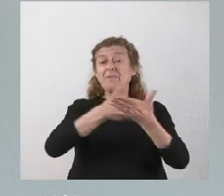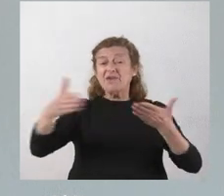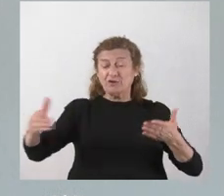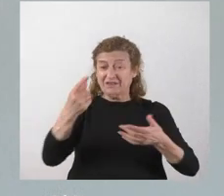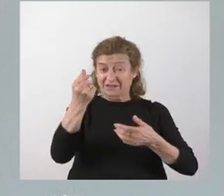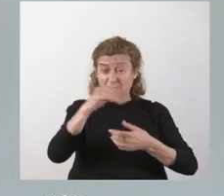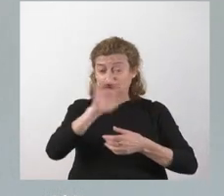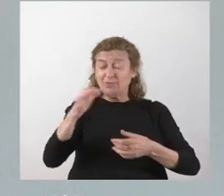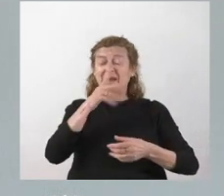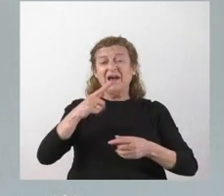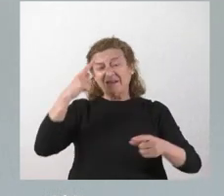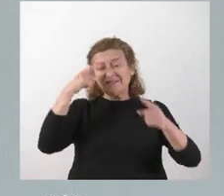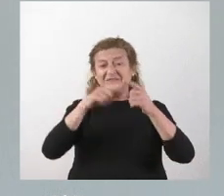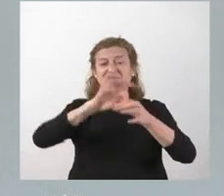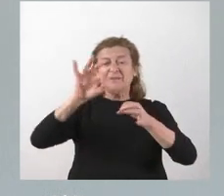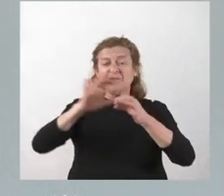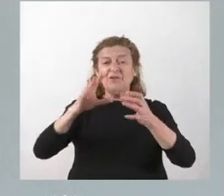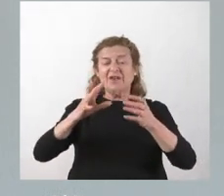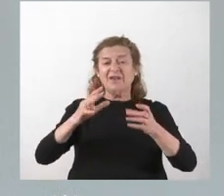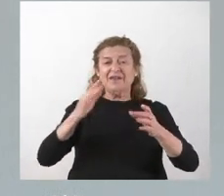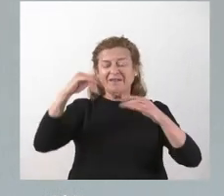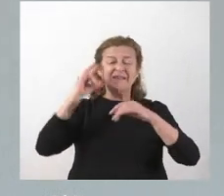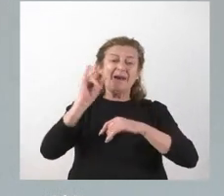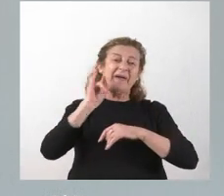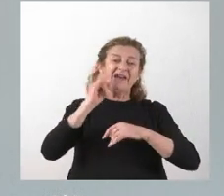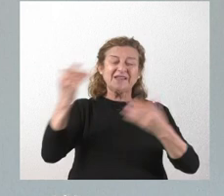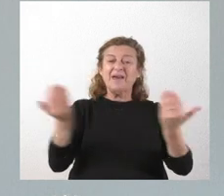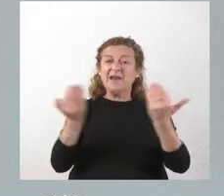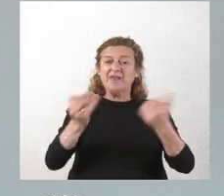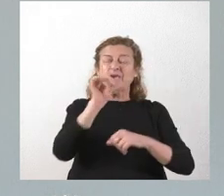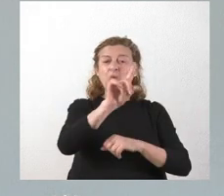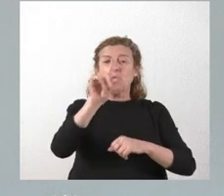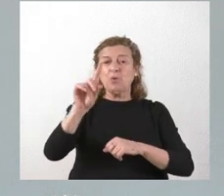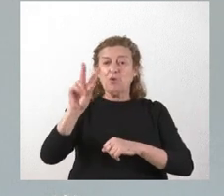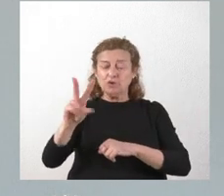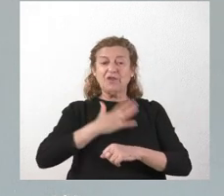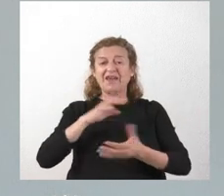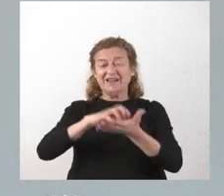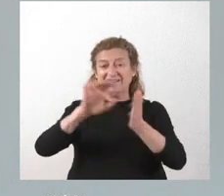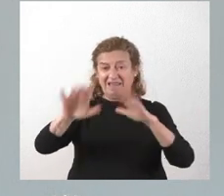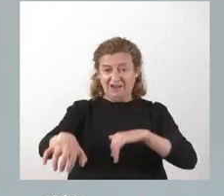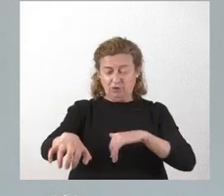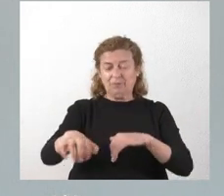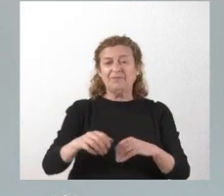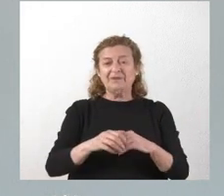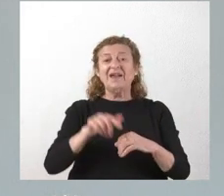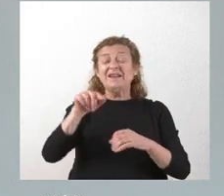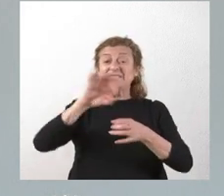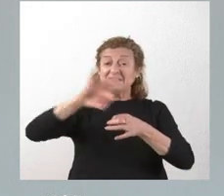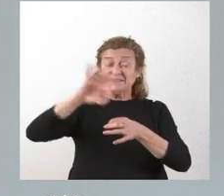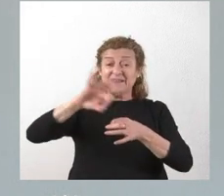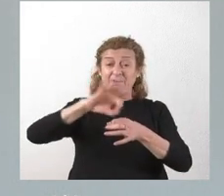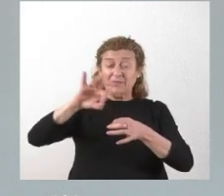servicio de atención de llamadas de emergencia el 112 de Castilla y León. Este servicio